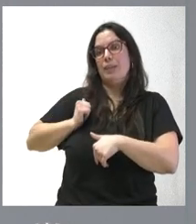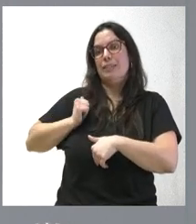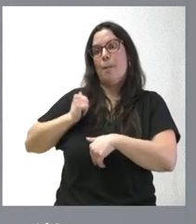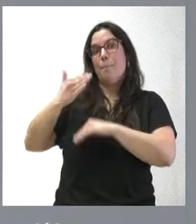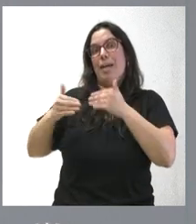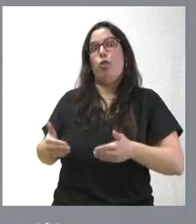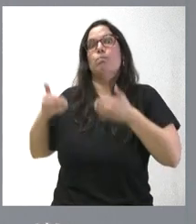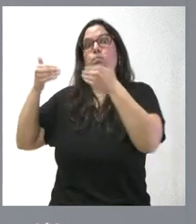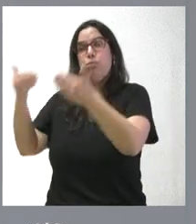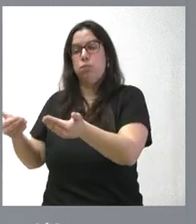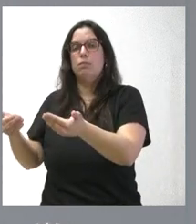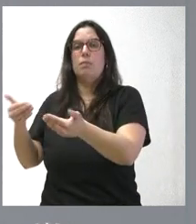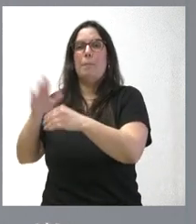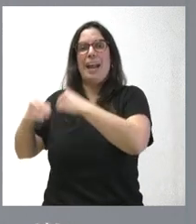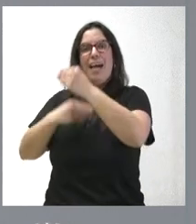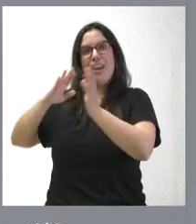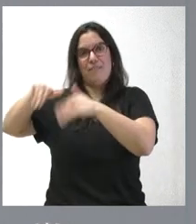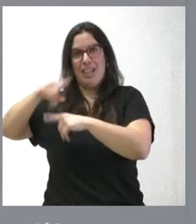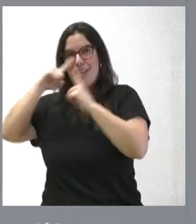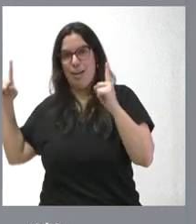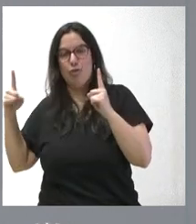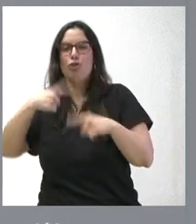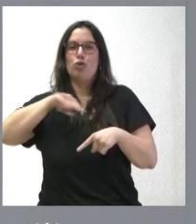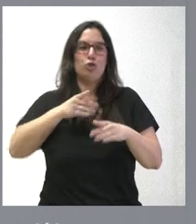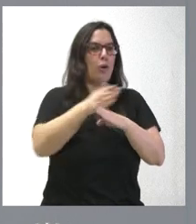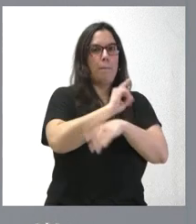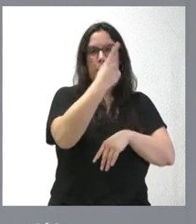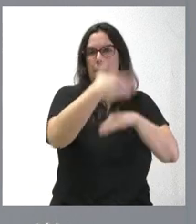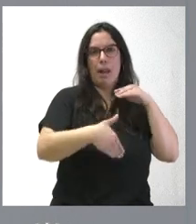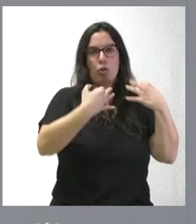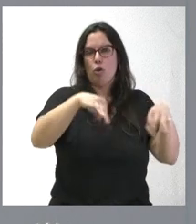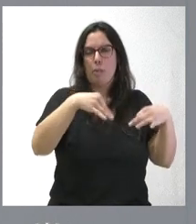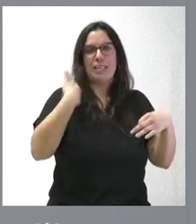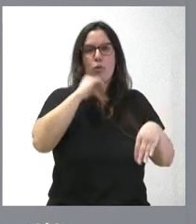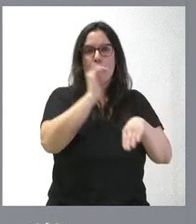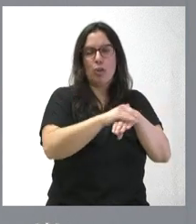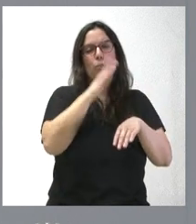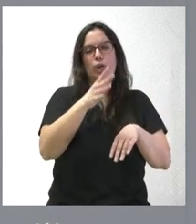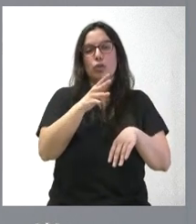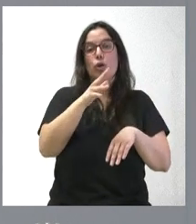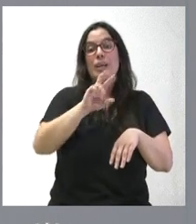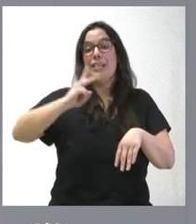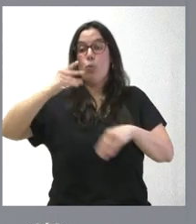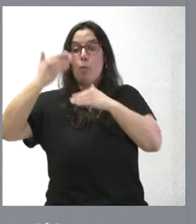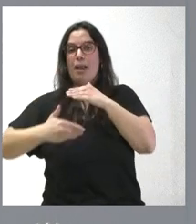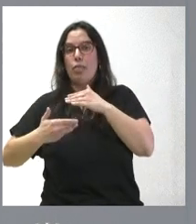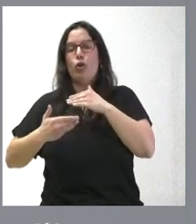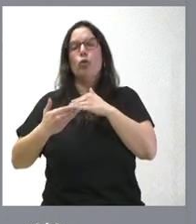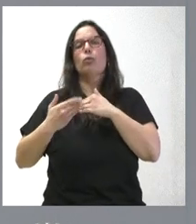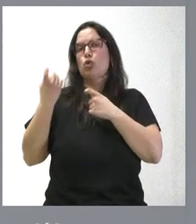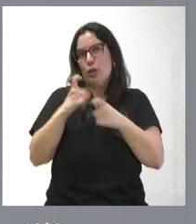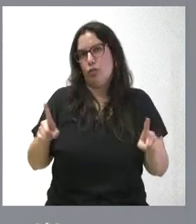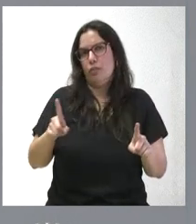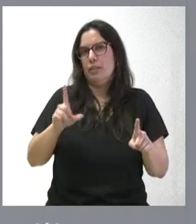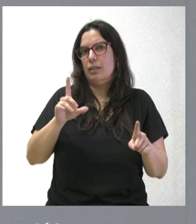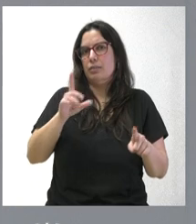del procedimiento de estabilización. La Junta de Castilla y León lo hizo todo dentro de los plazos ordinarios y, por tanto, no ha tenido por qué recurrir a este plazo extraordinario y, por